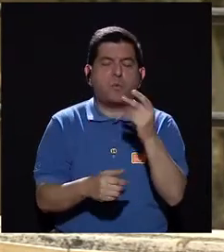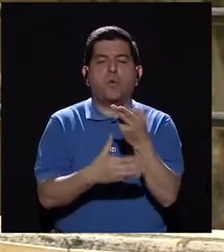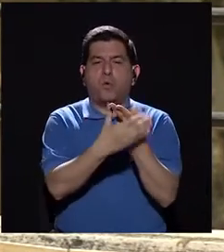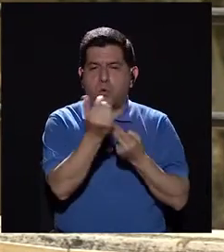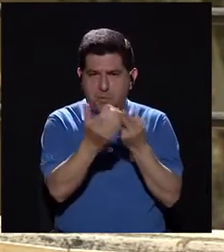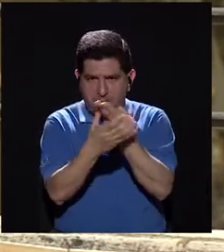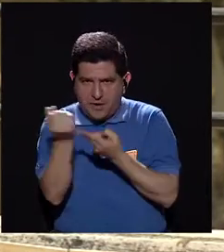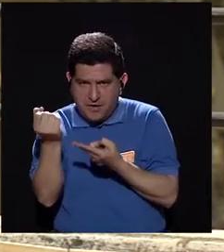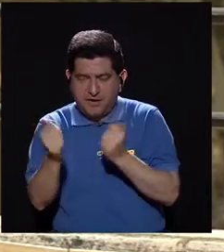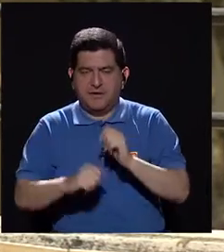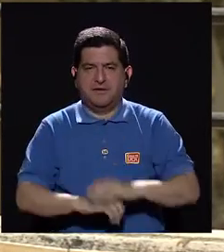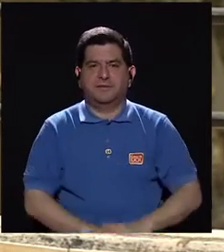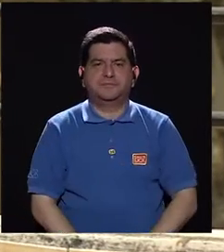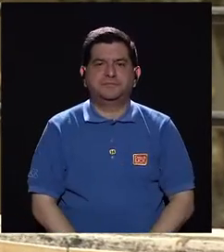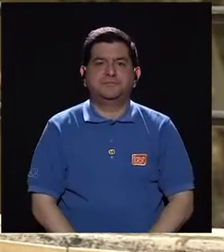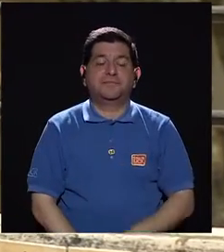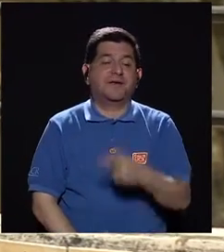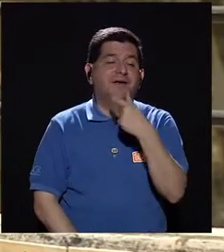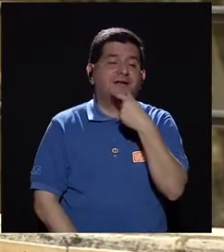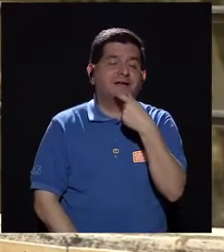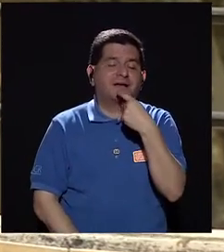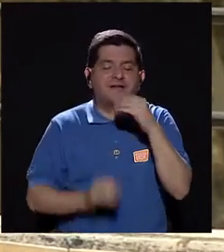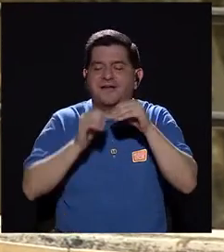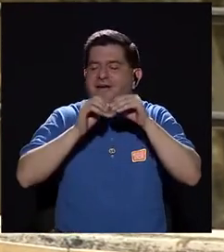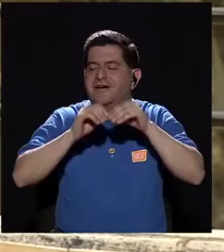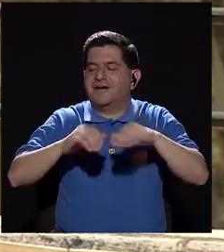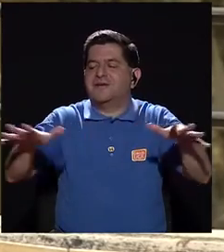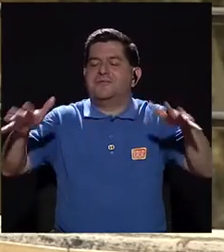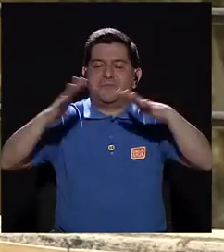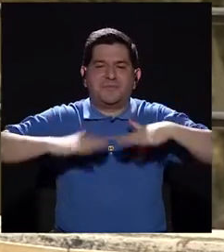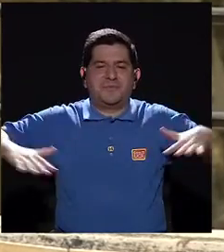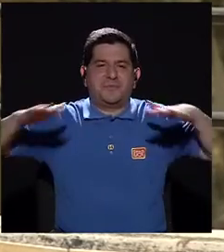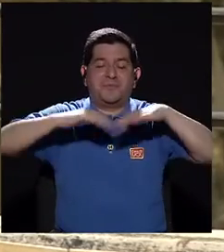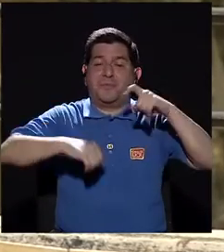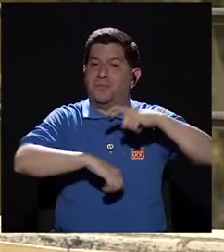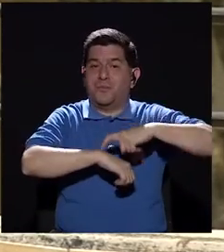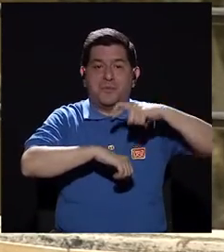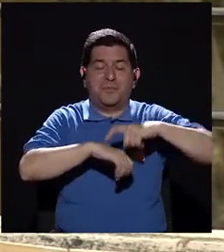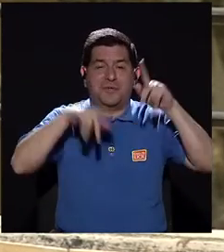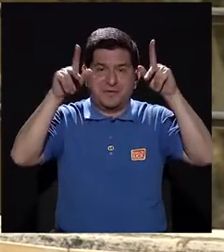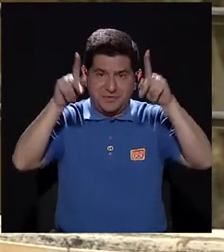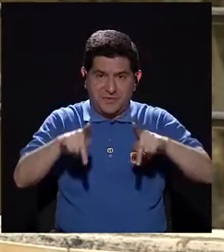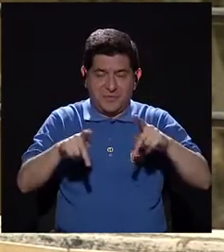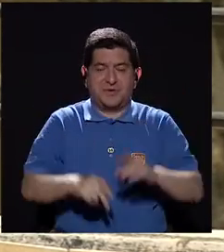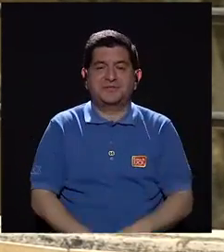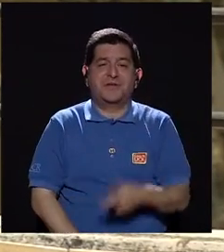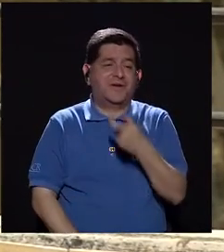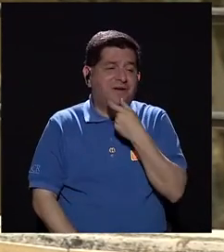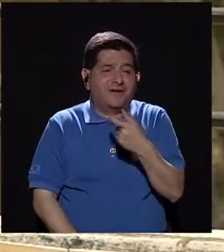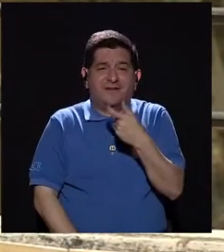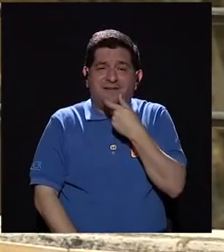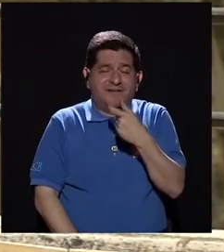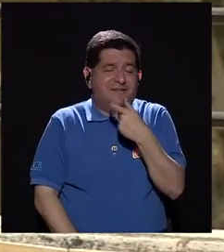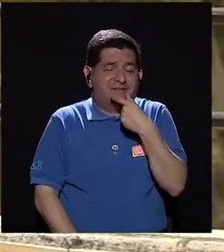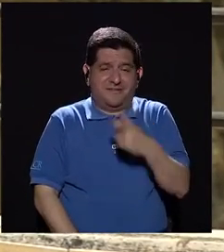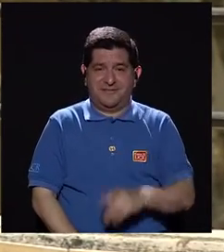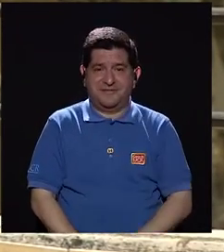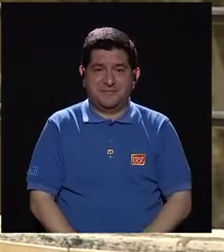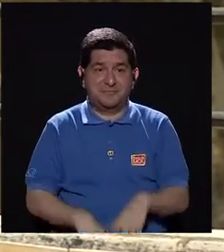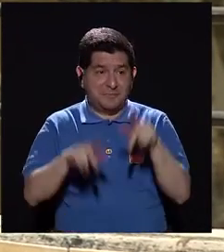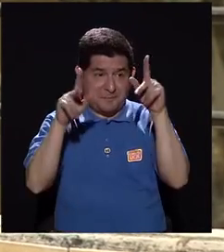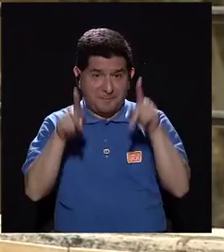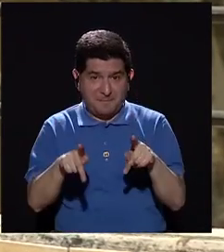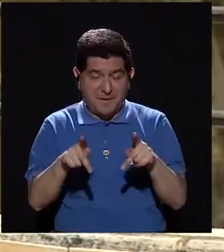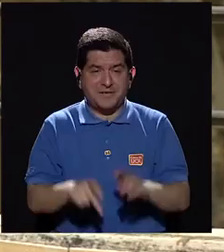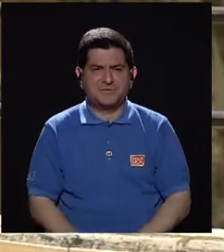hacemos actividades en pareja. Entonces la risa se contagia en el ambiente. Llega un momento donde las personas están riendo, están